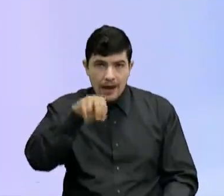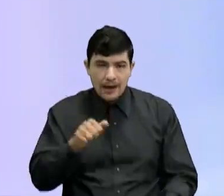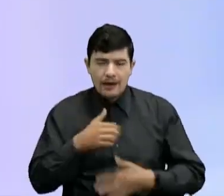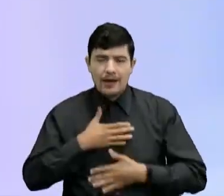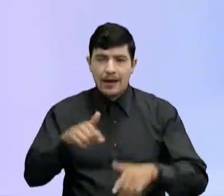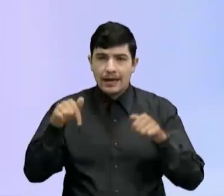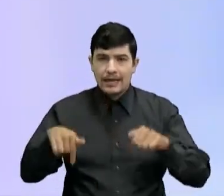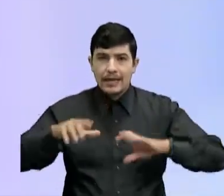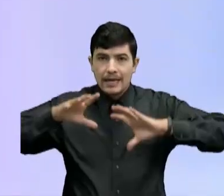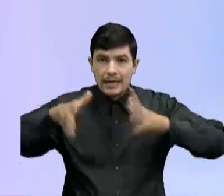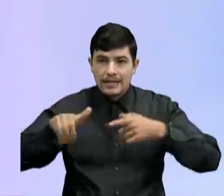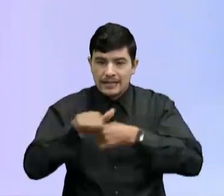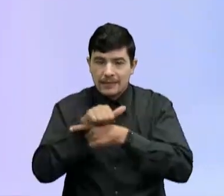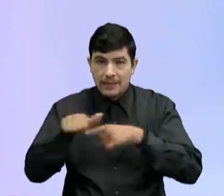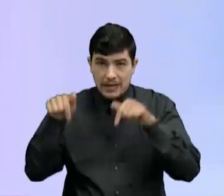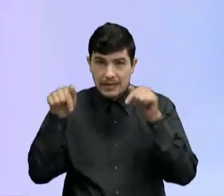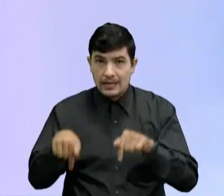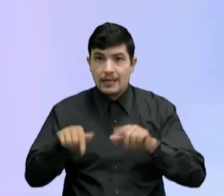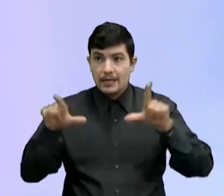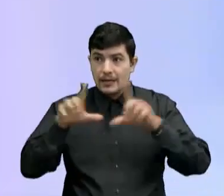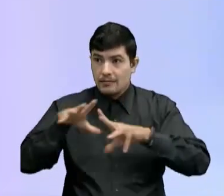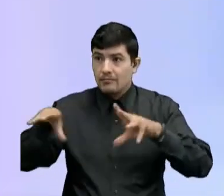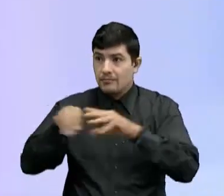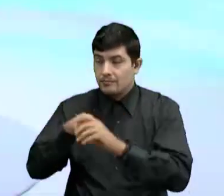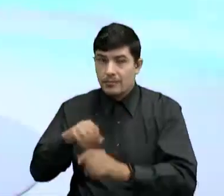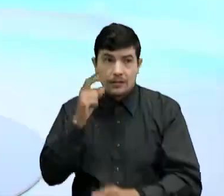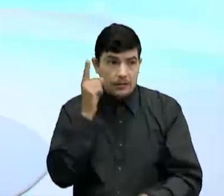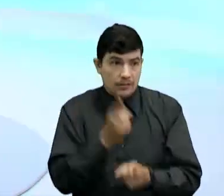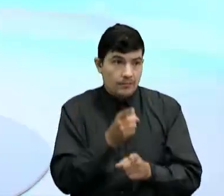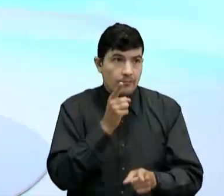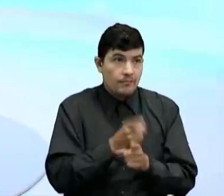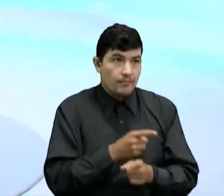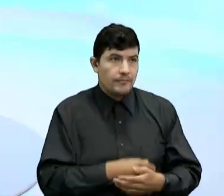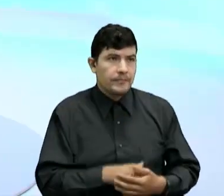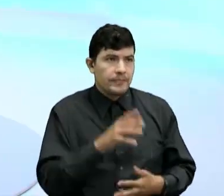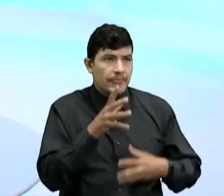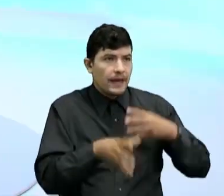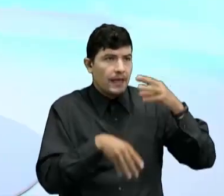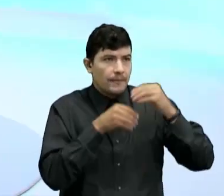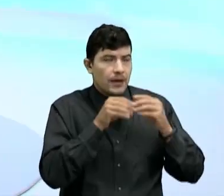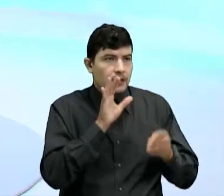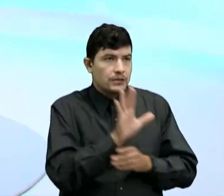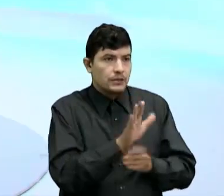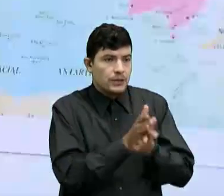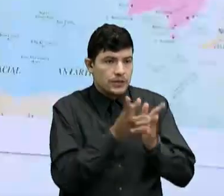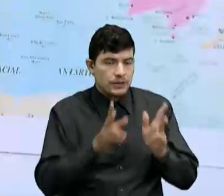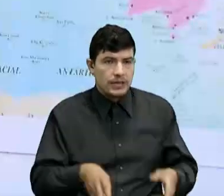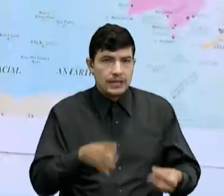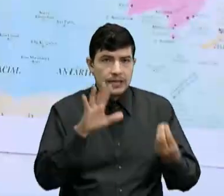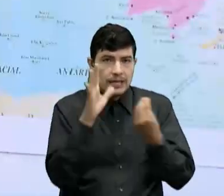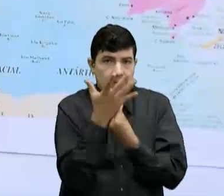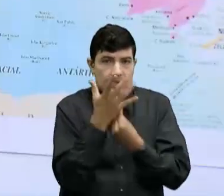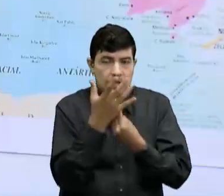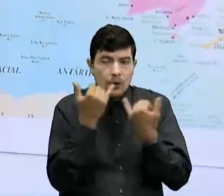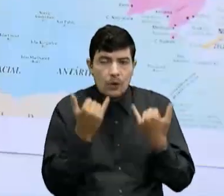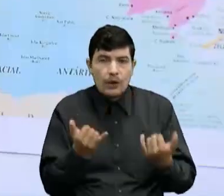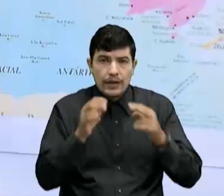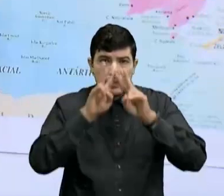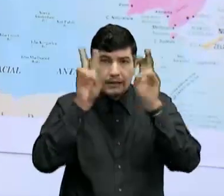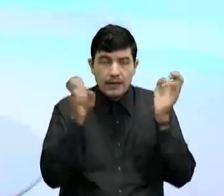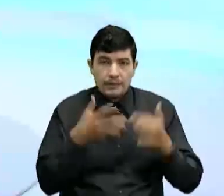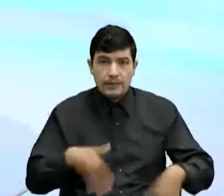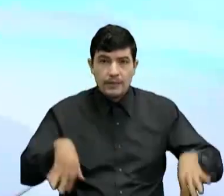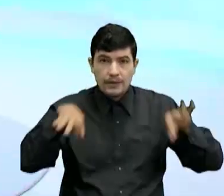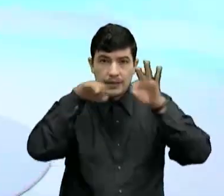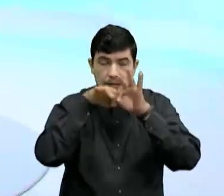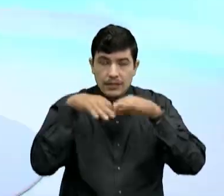repaso A través del canal TRO ¿Cierto? Correcto Muy Y con nuestro niño de quinto grado Vamos a darle un tema muy importante Que es